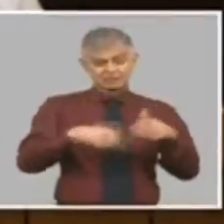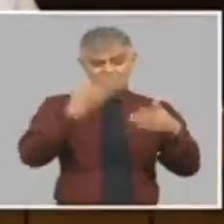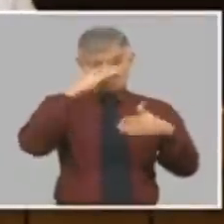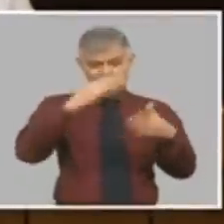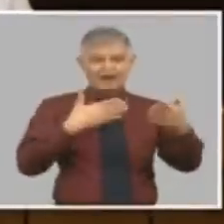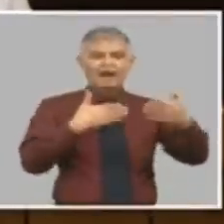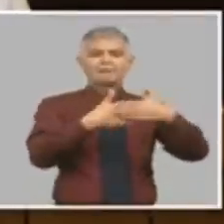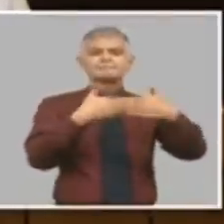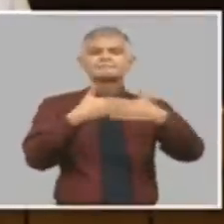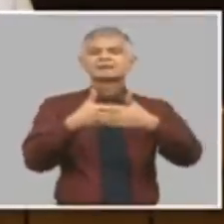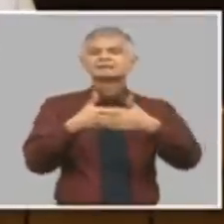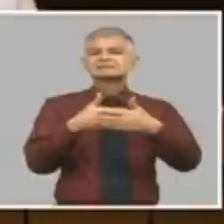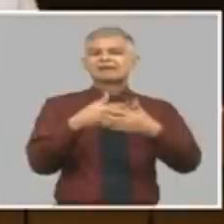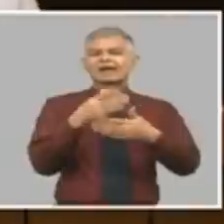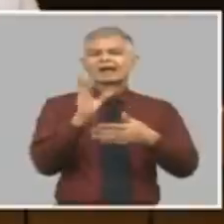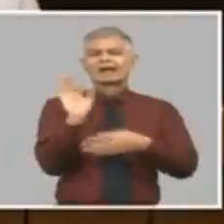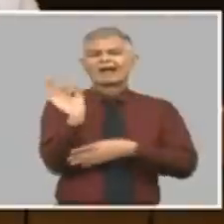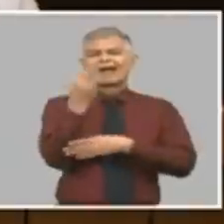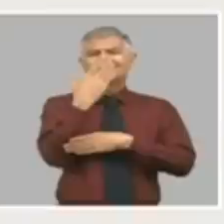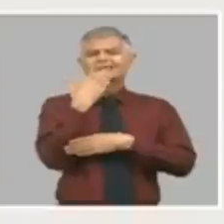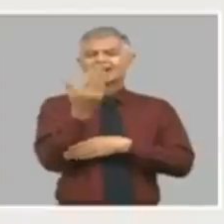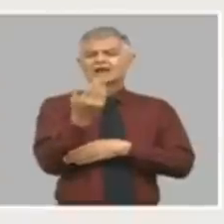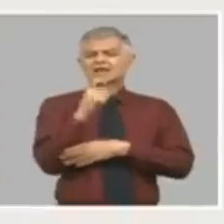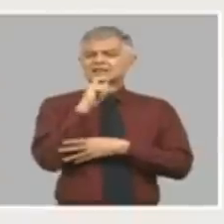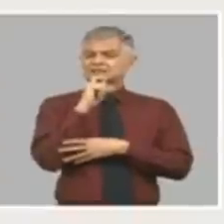en un ambiente de tipo cambio de uno por uno.